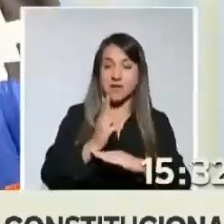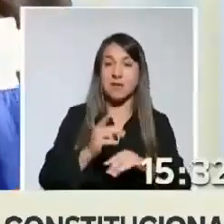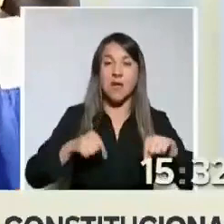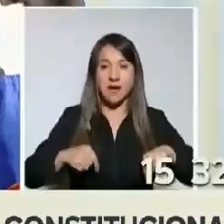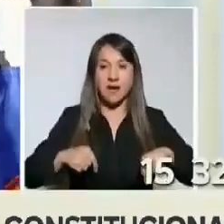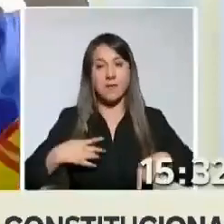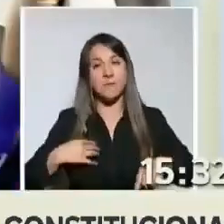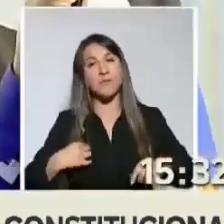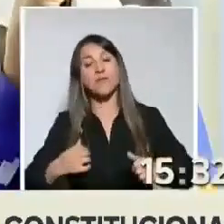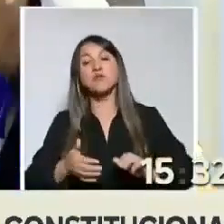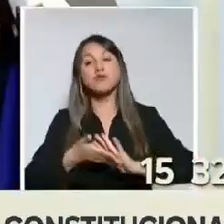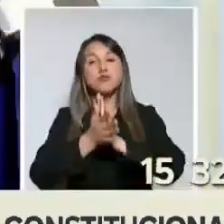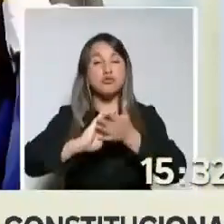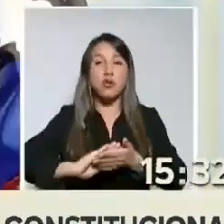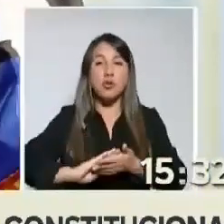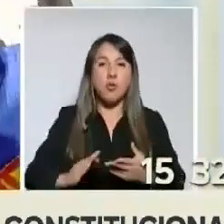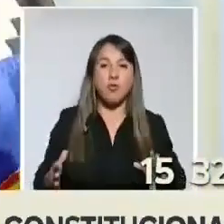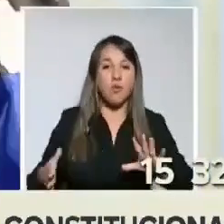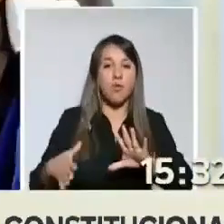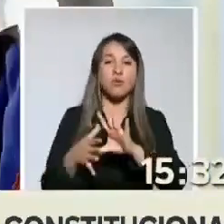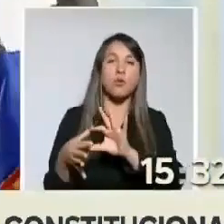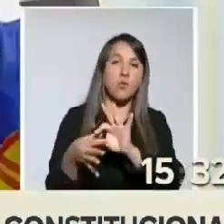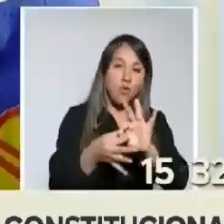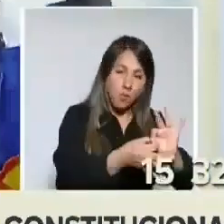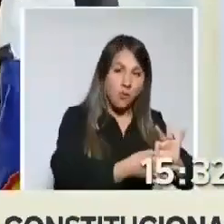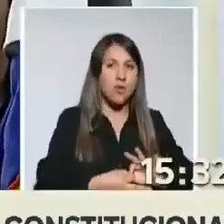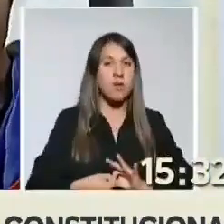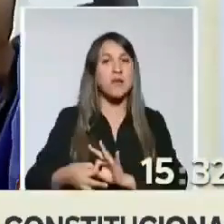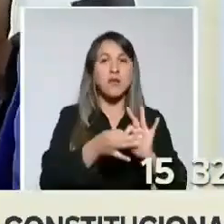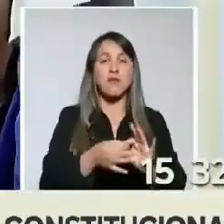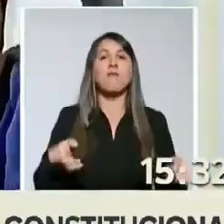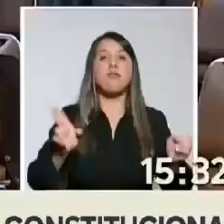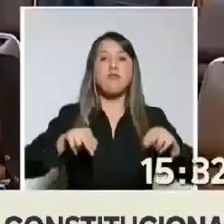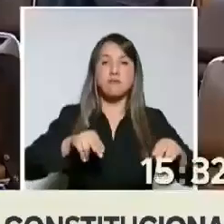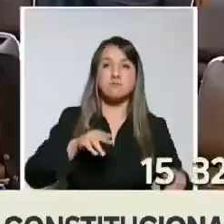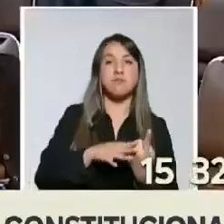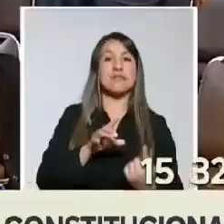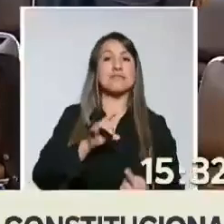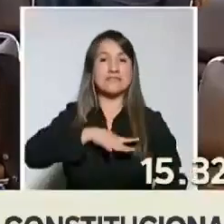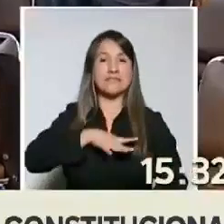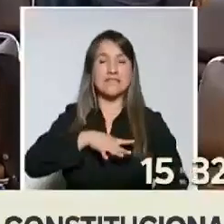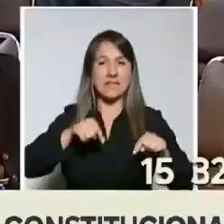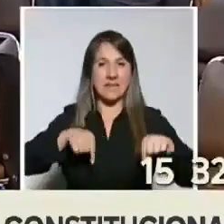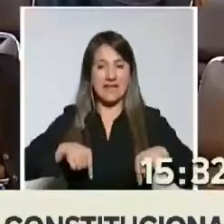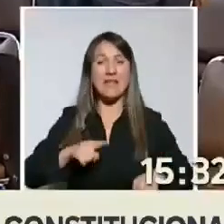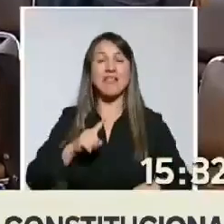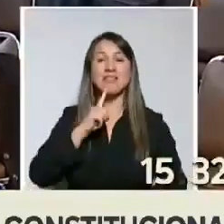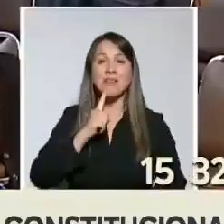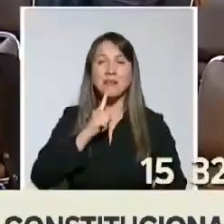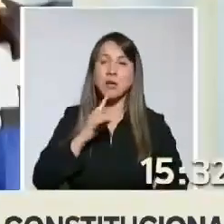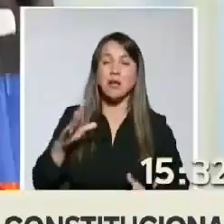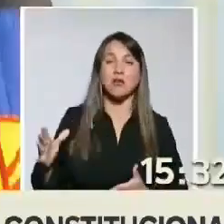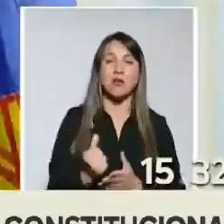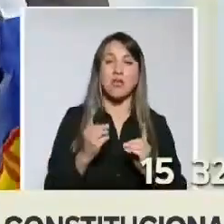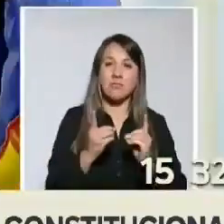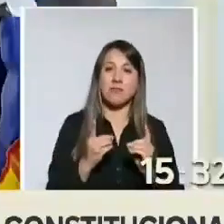Todos juntos, Lamién, vamos a refundar este Chile. Tenemos que ampliar la democracia,